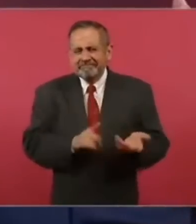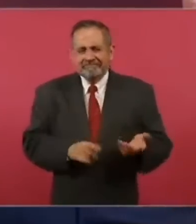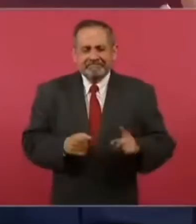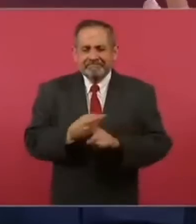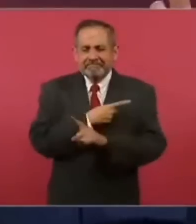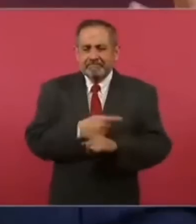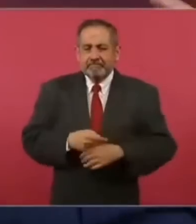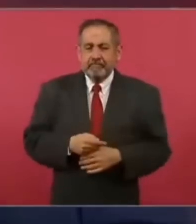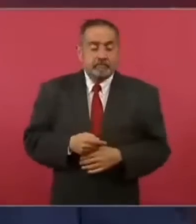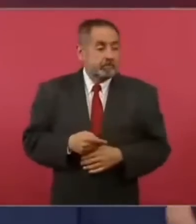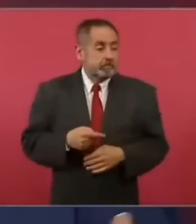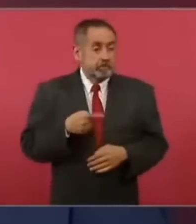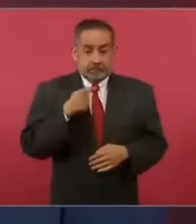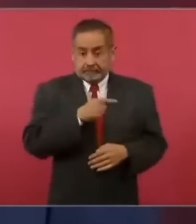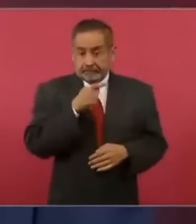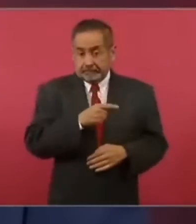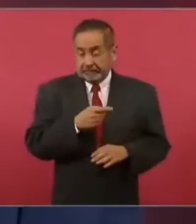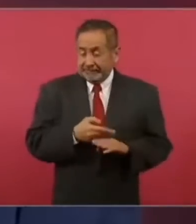Quedó muy molesto